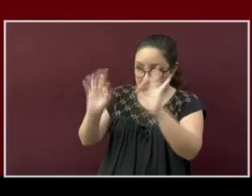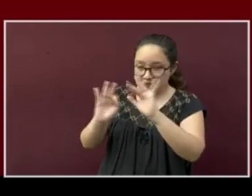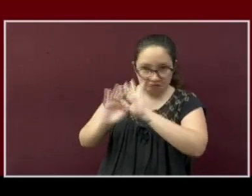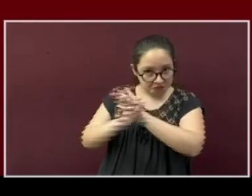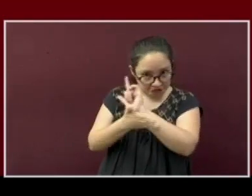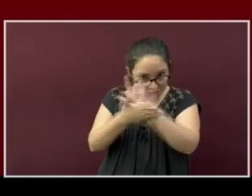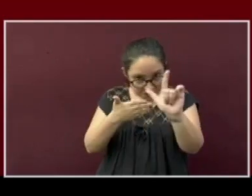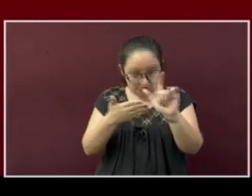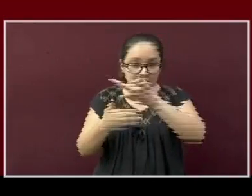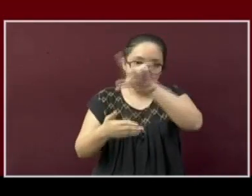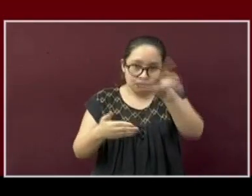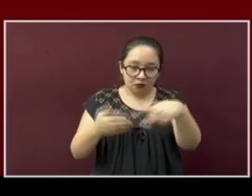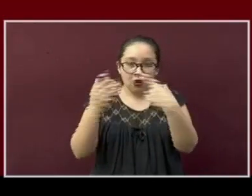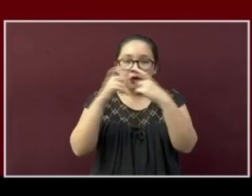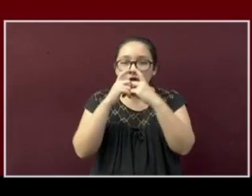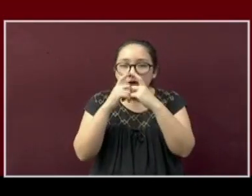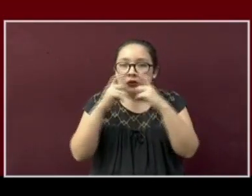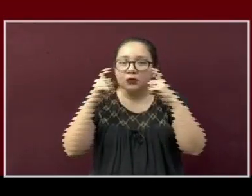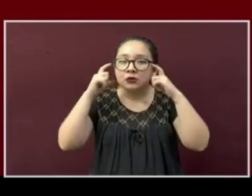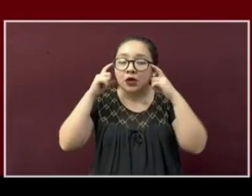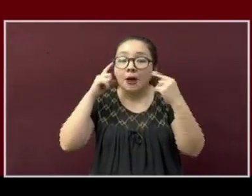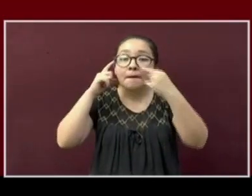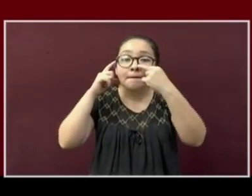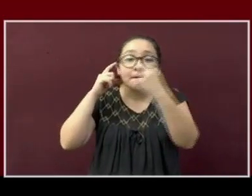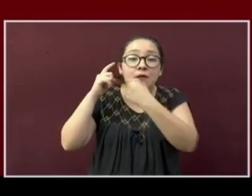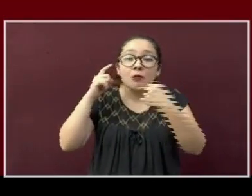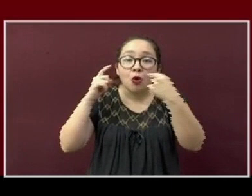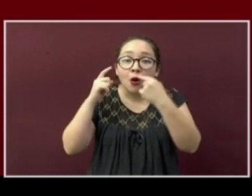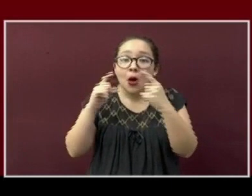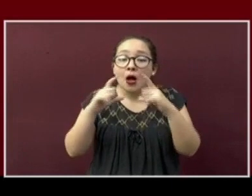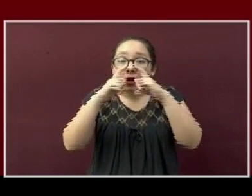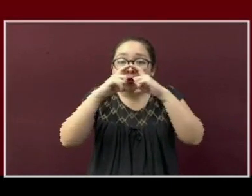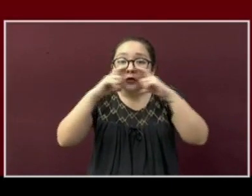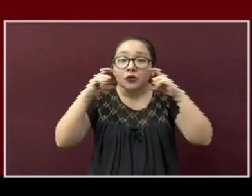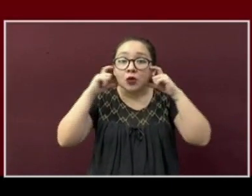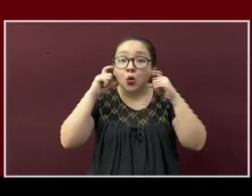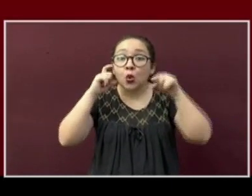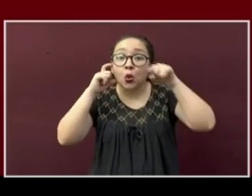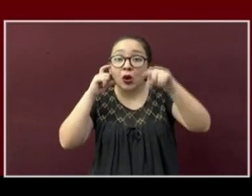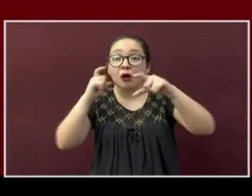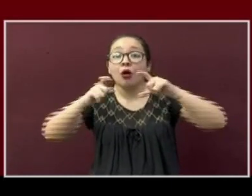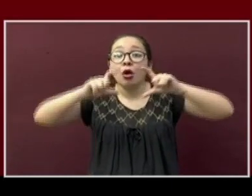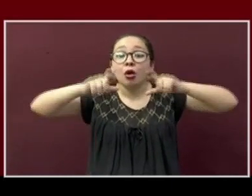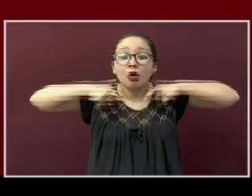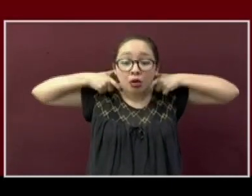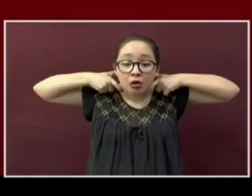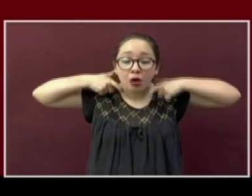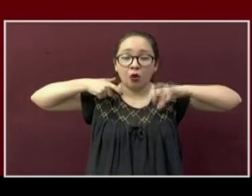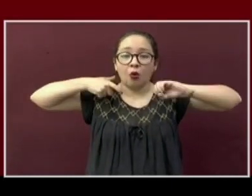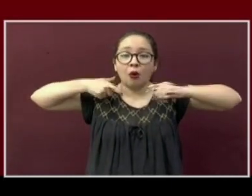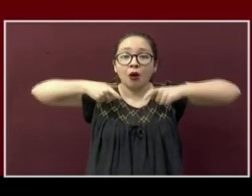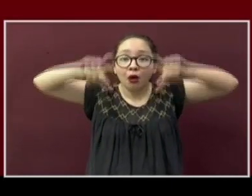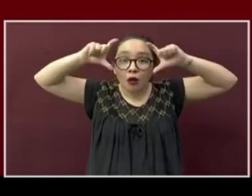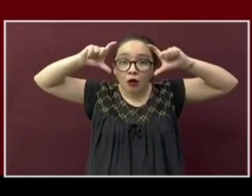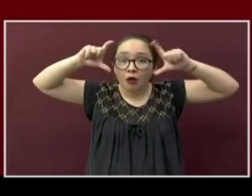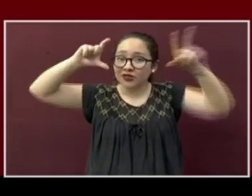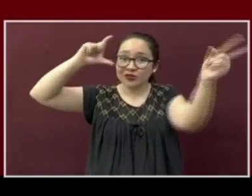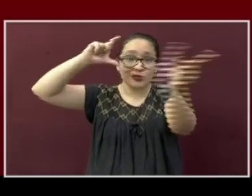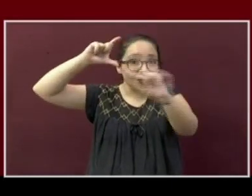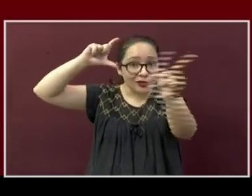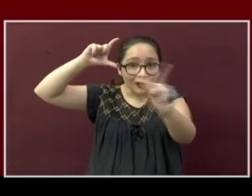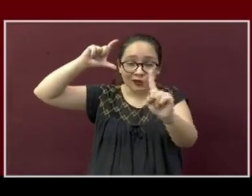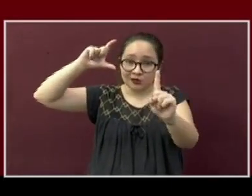y barbilla. Por favor, les pedimos no lo coloquen en el cuello, en su frente o en alguna otra parte de su cuerpo,